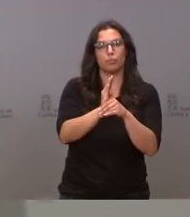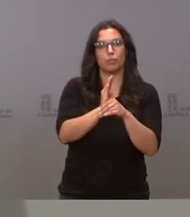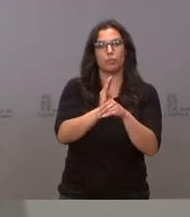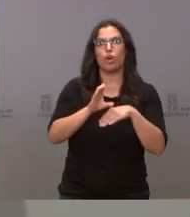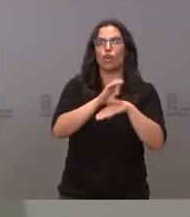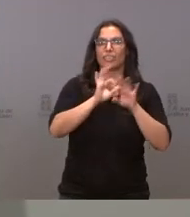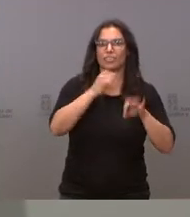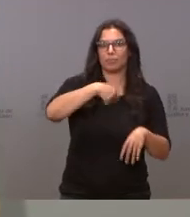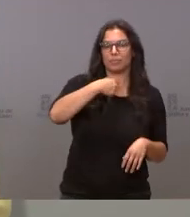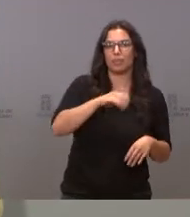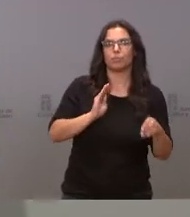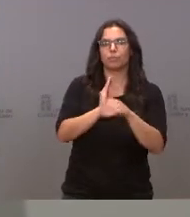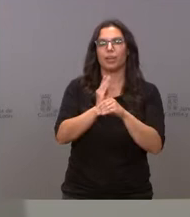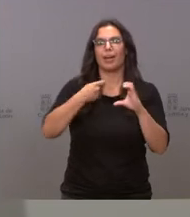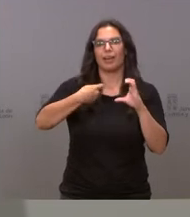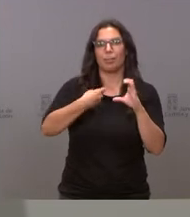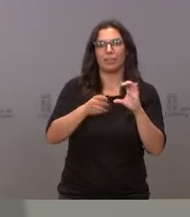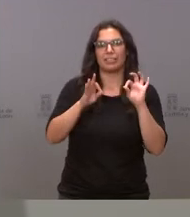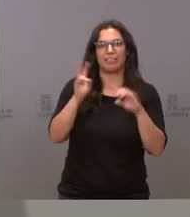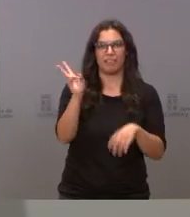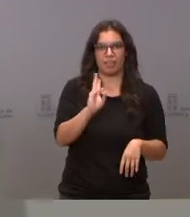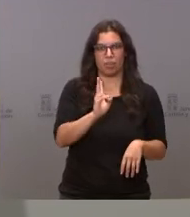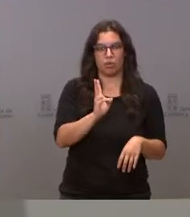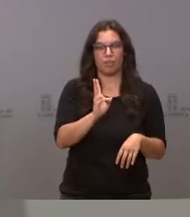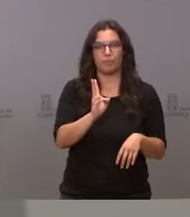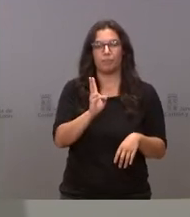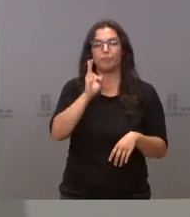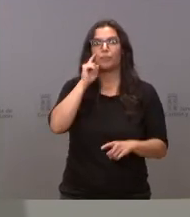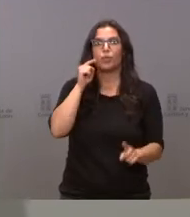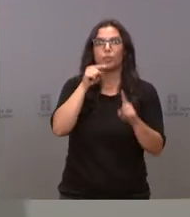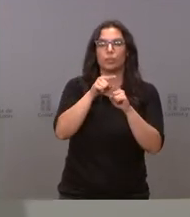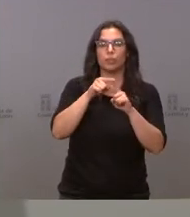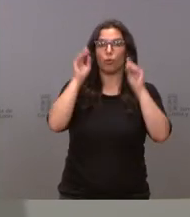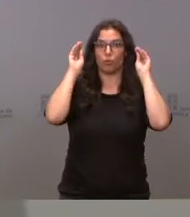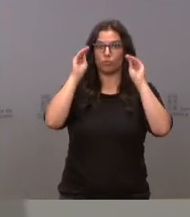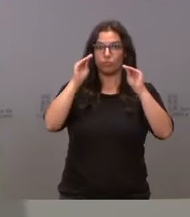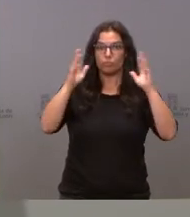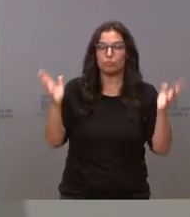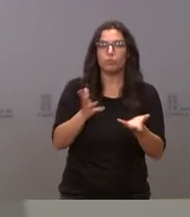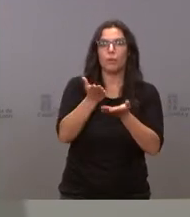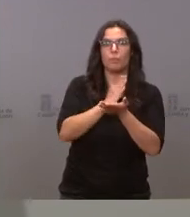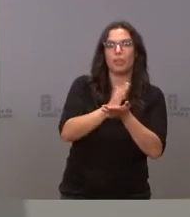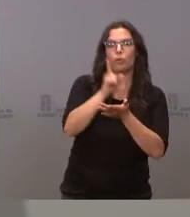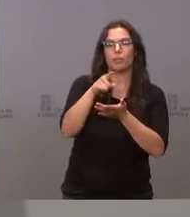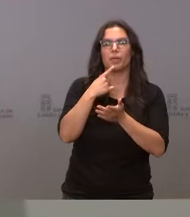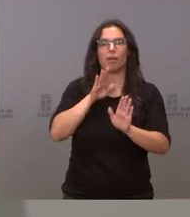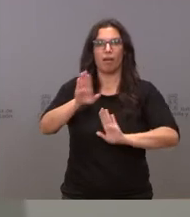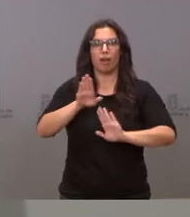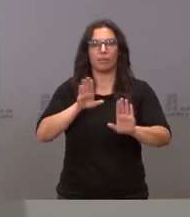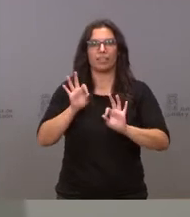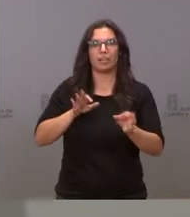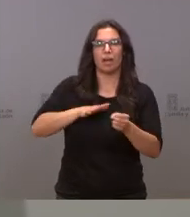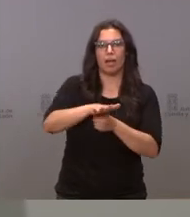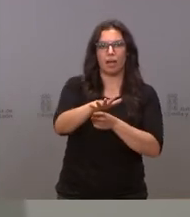de Presidencia a la Cámara de Comercio de Valladolid, dirigida a la promoción de la mediación y el arbitraje en el ámbito